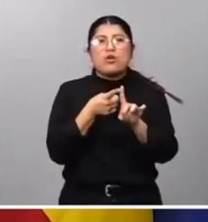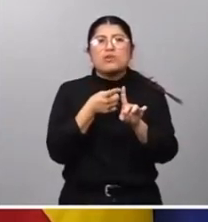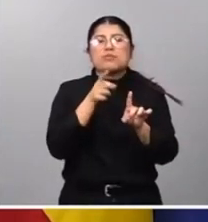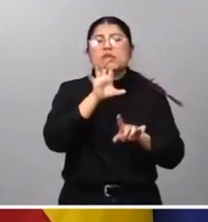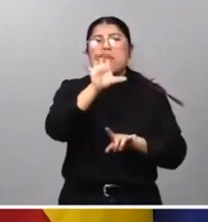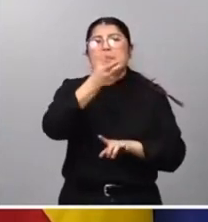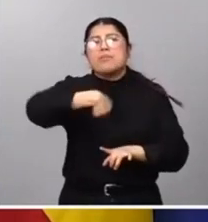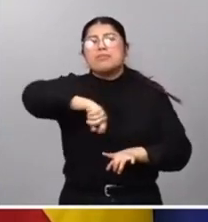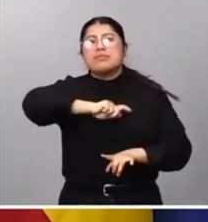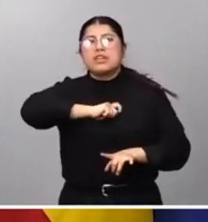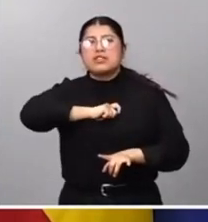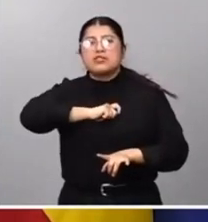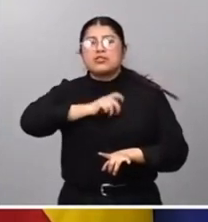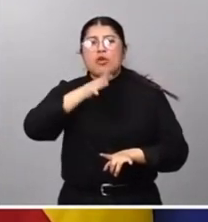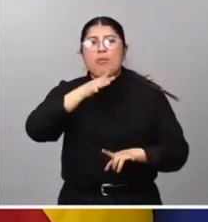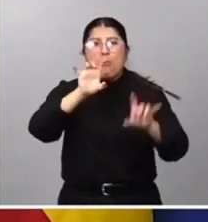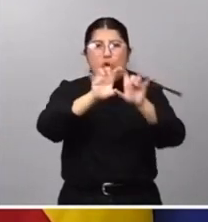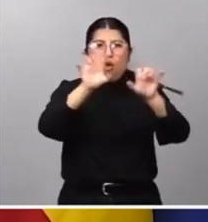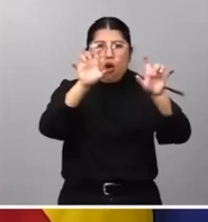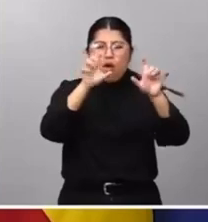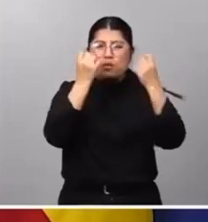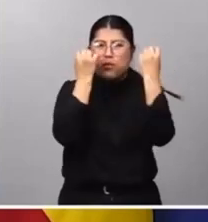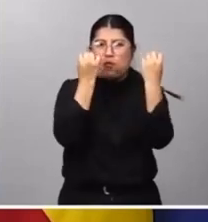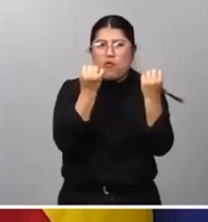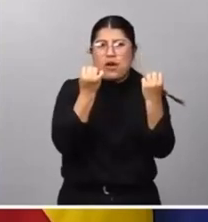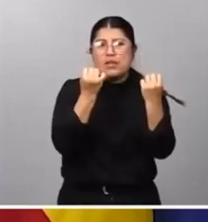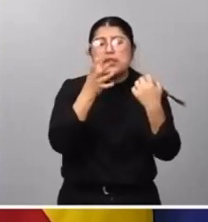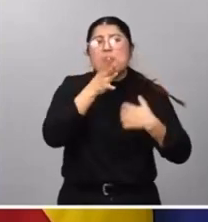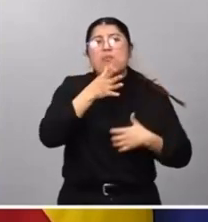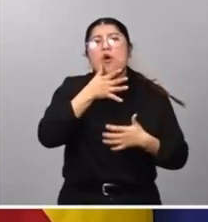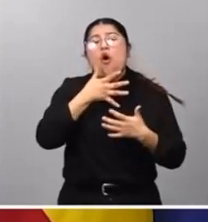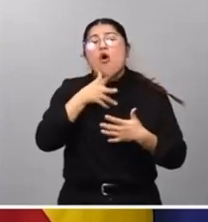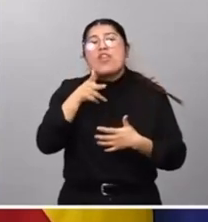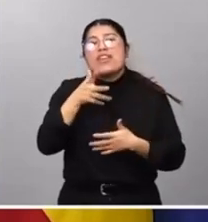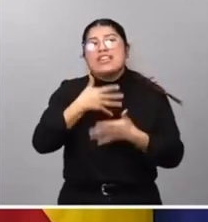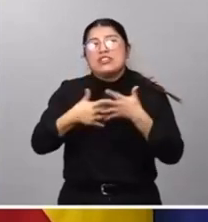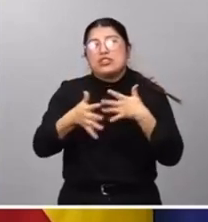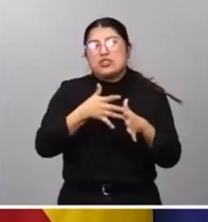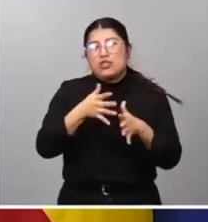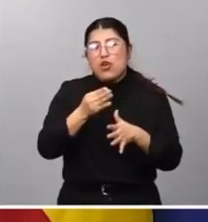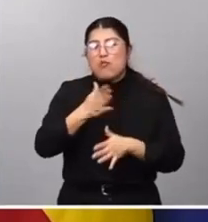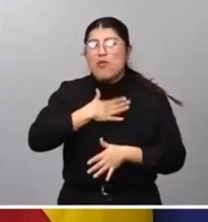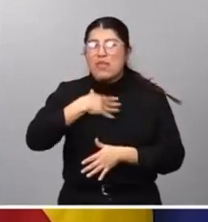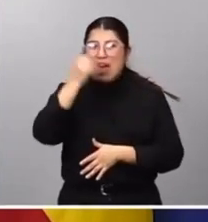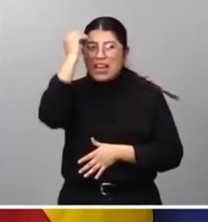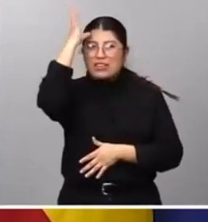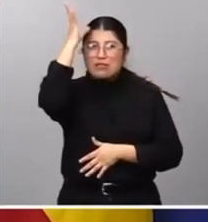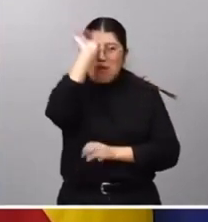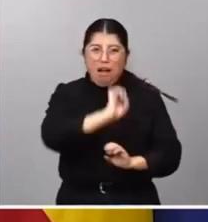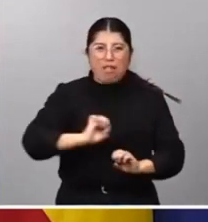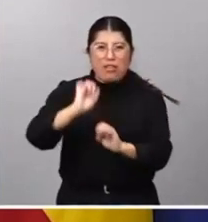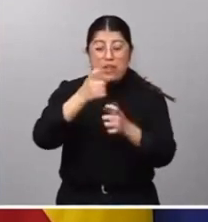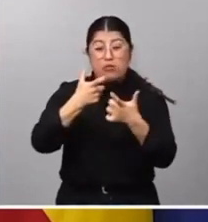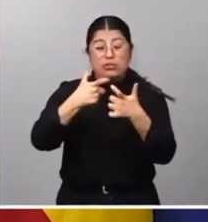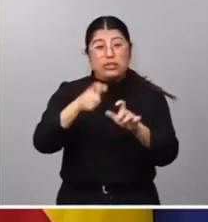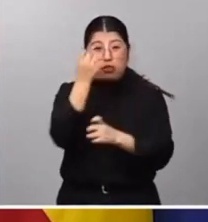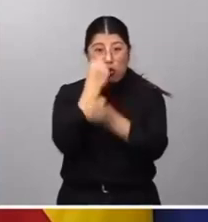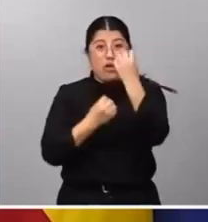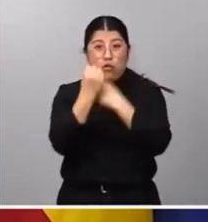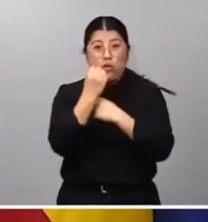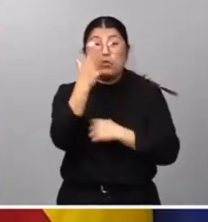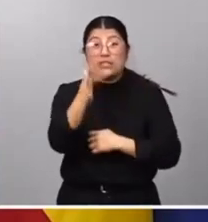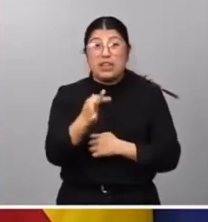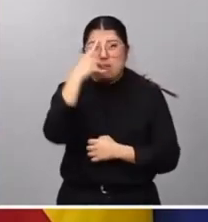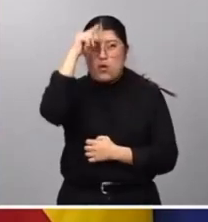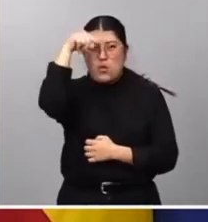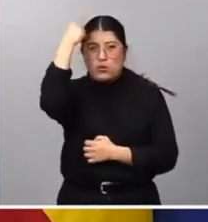país se dote de un organismo fuerte para seguir defendiendo los derechos de autor y la propiedad intelectual, que es un grandísimo sector, no solo económico, sino cultural